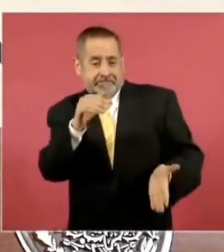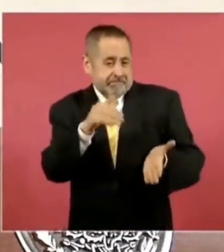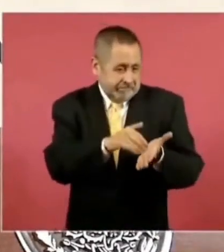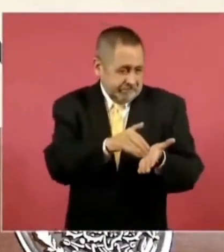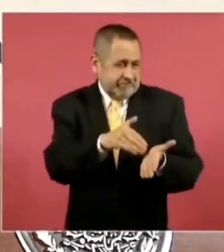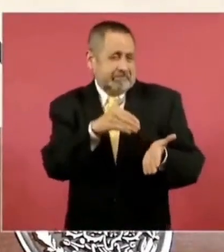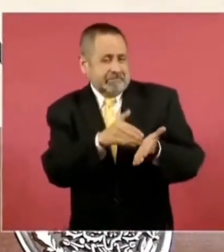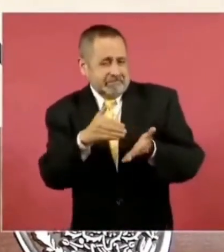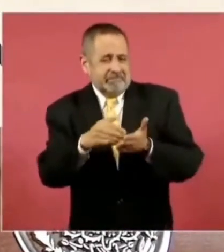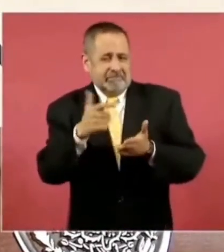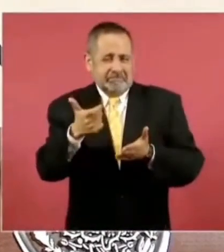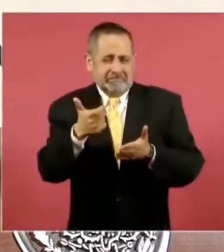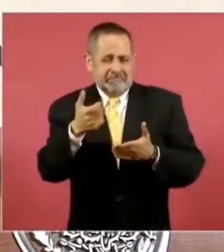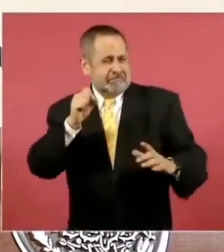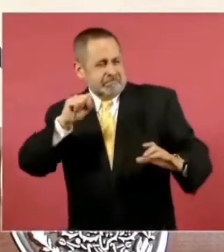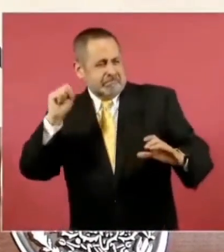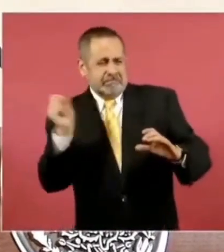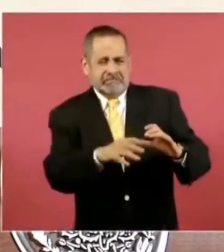Casi todo ese dinero